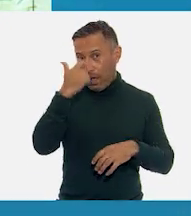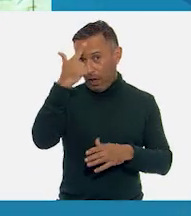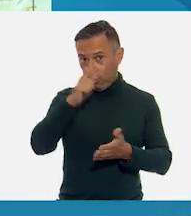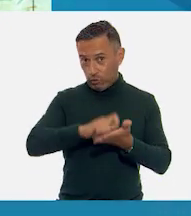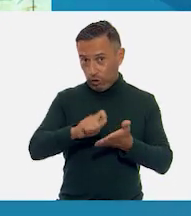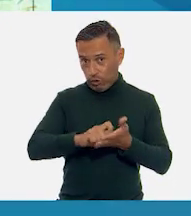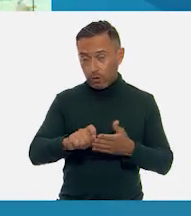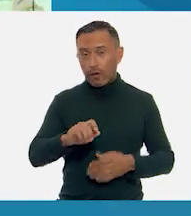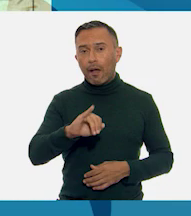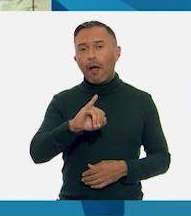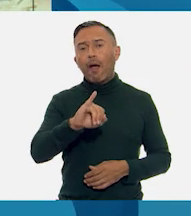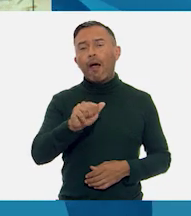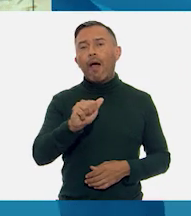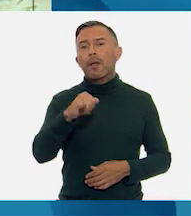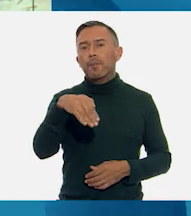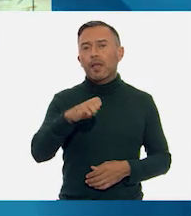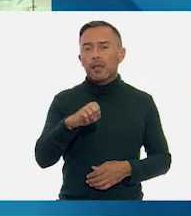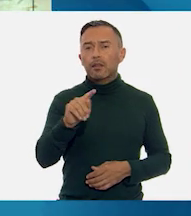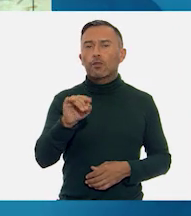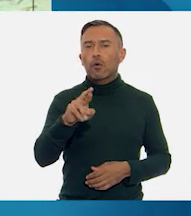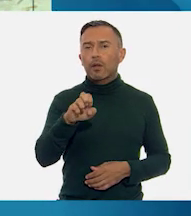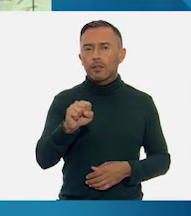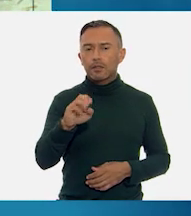Jaime Torres Bodet